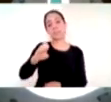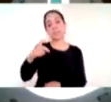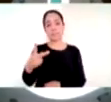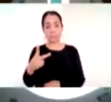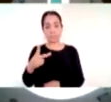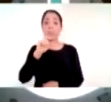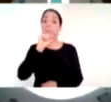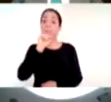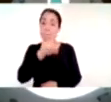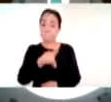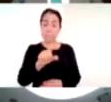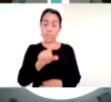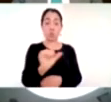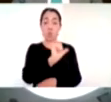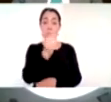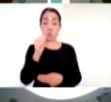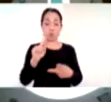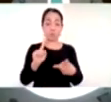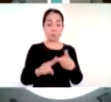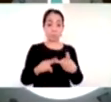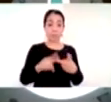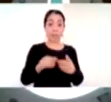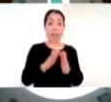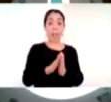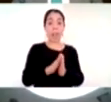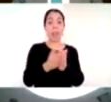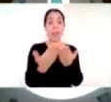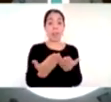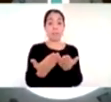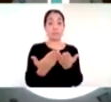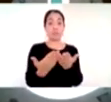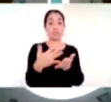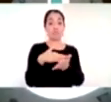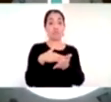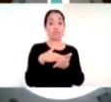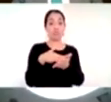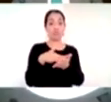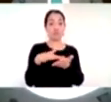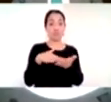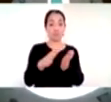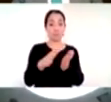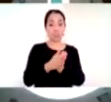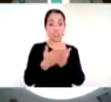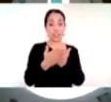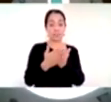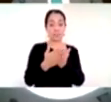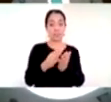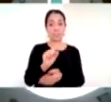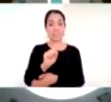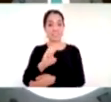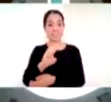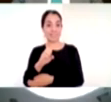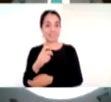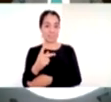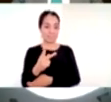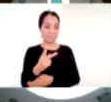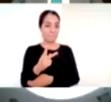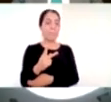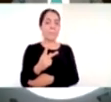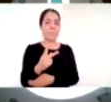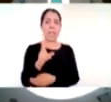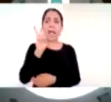llegó un punto muy importante para nosotros que era ¿quién va a ir determinando qué